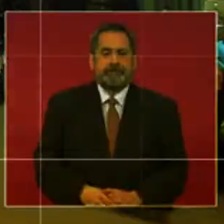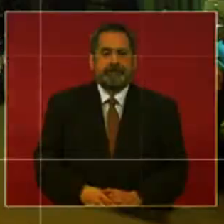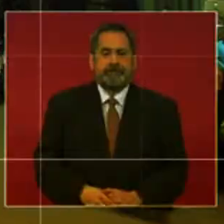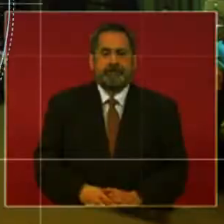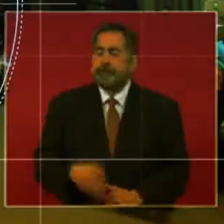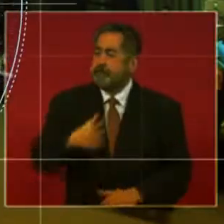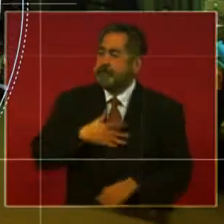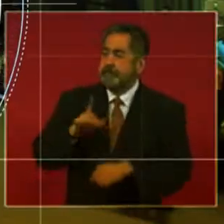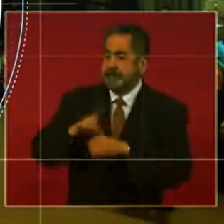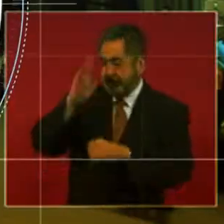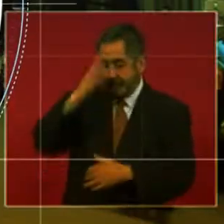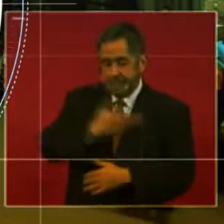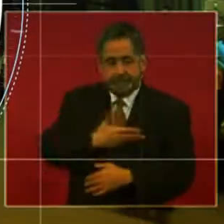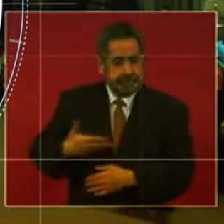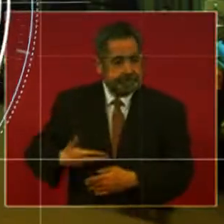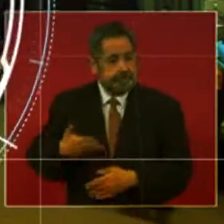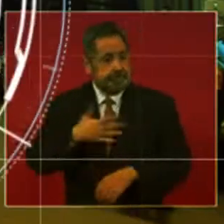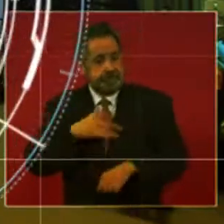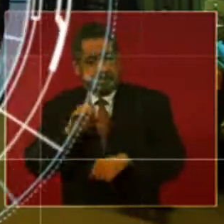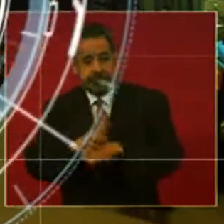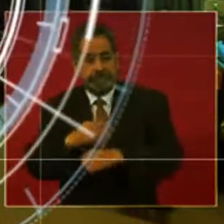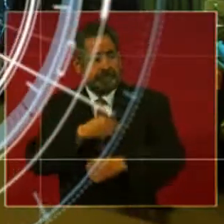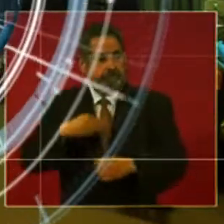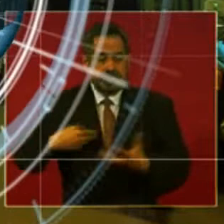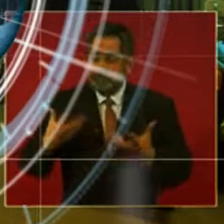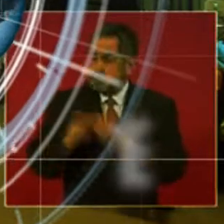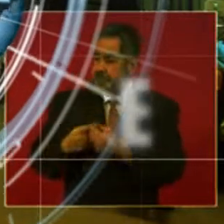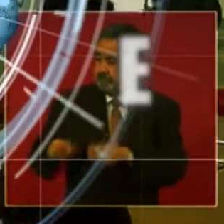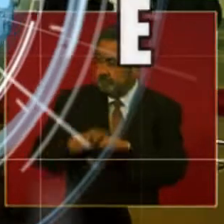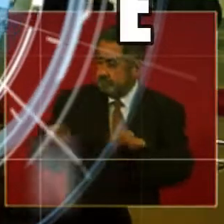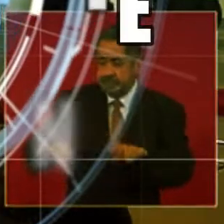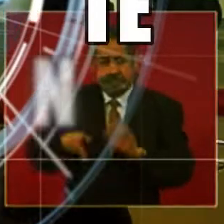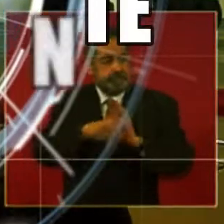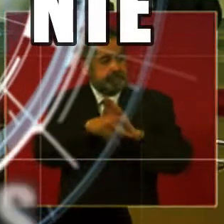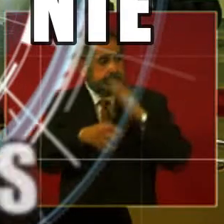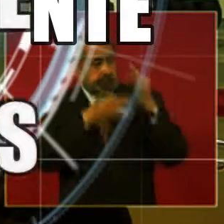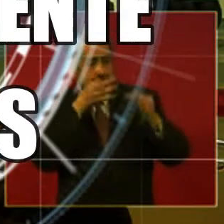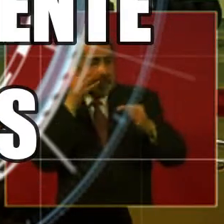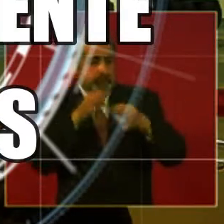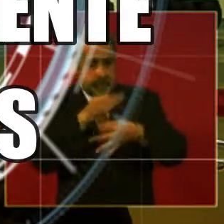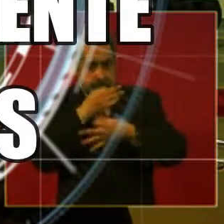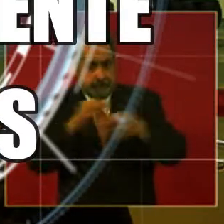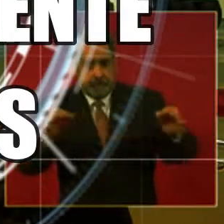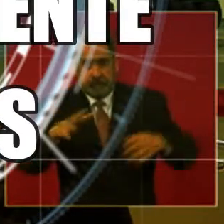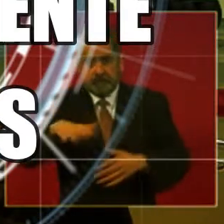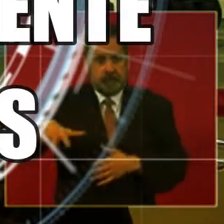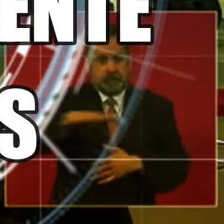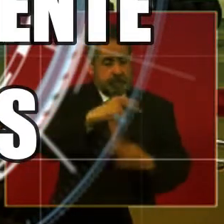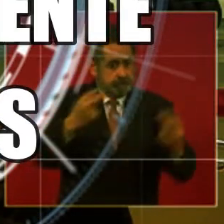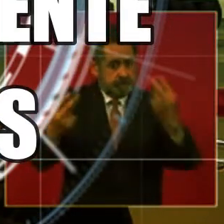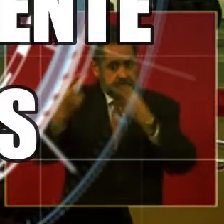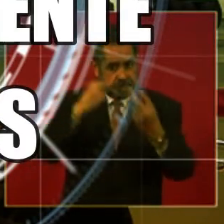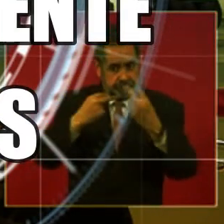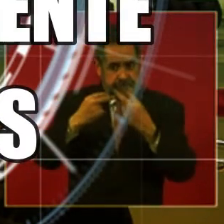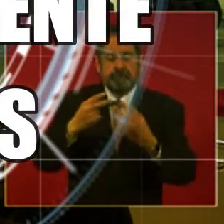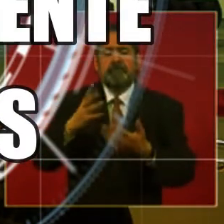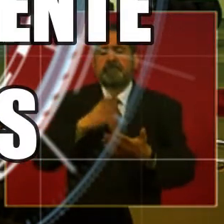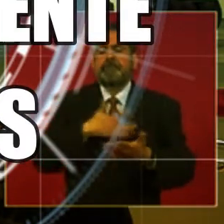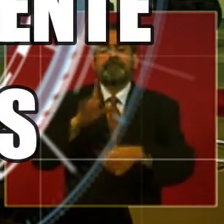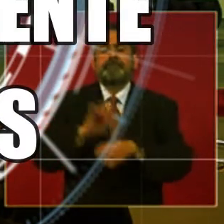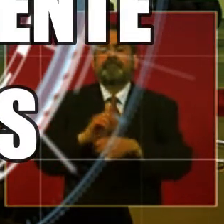Buenos días señor presidente, buenos días integrantes de gabinete, medios de comunicación y que nos siguen a través de diversos medios de